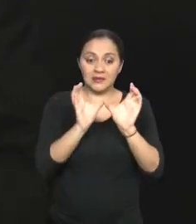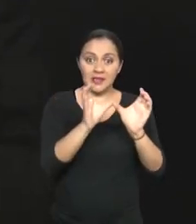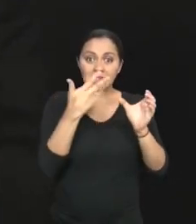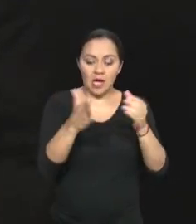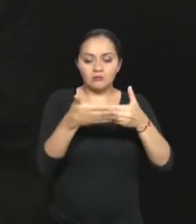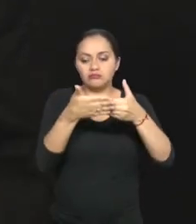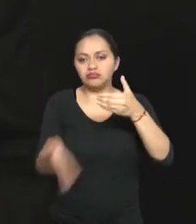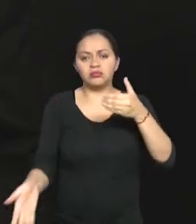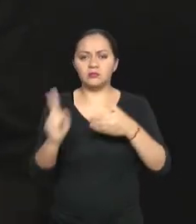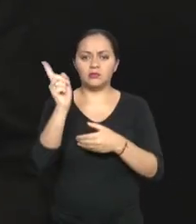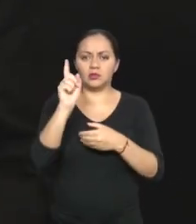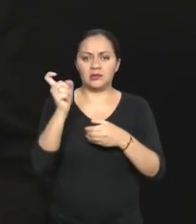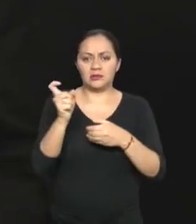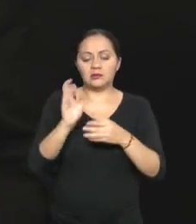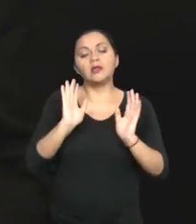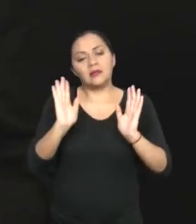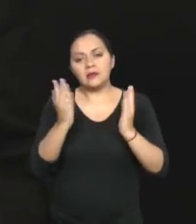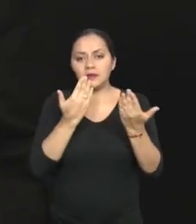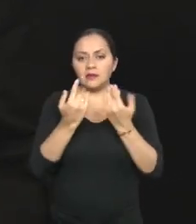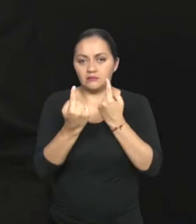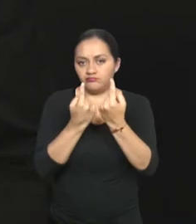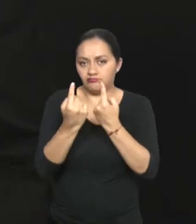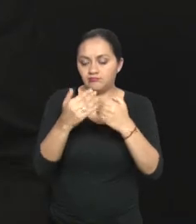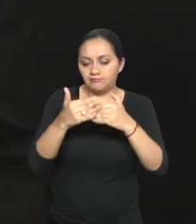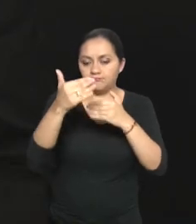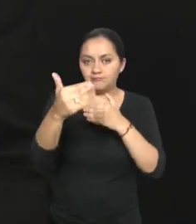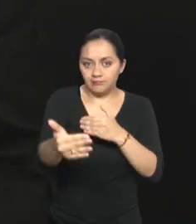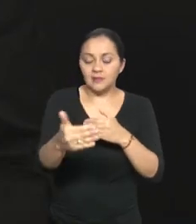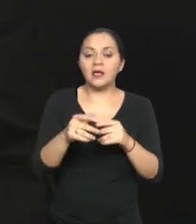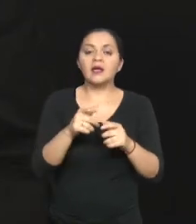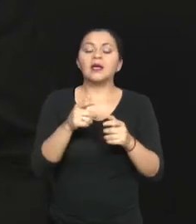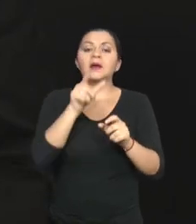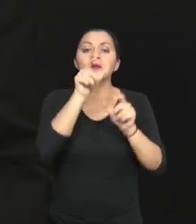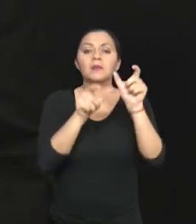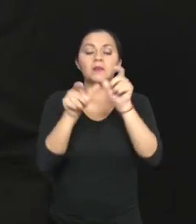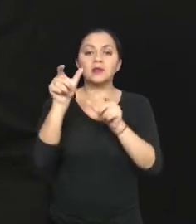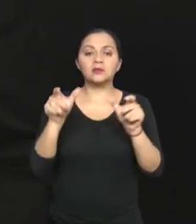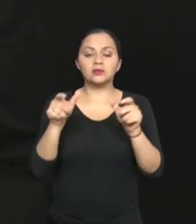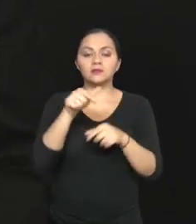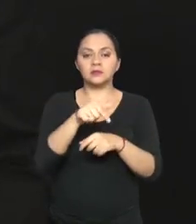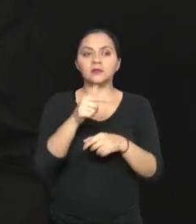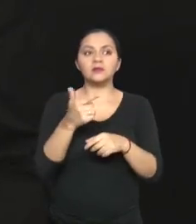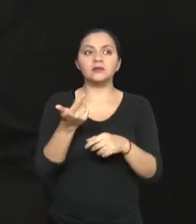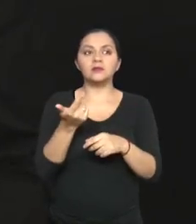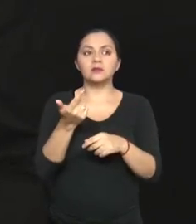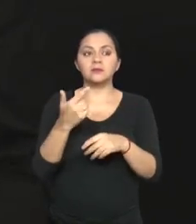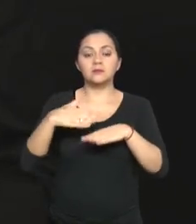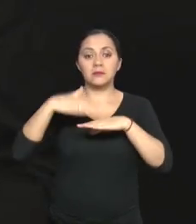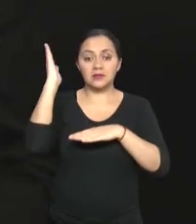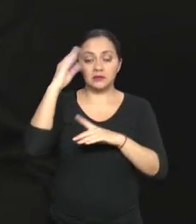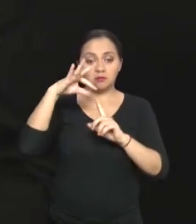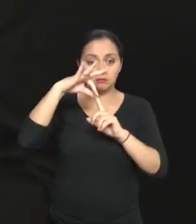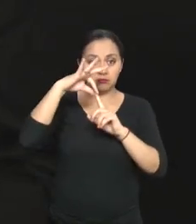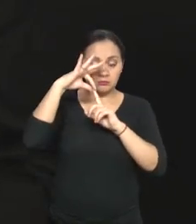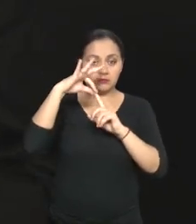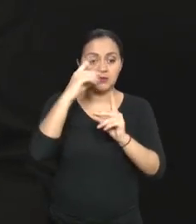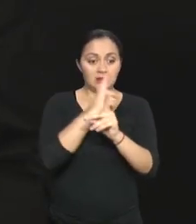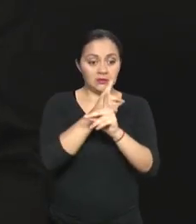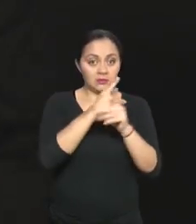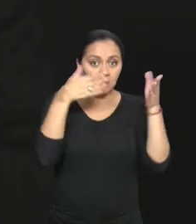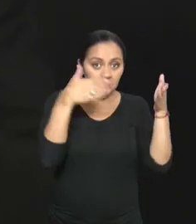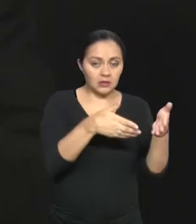que son para los usuarios y sobre todo para los usuarios que tienen esta sensibilidad, digo, mayor, tendríamos que de pronto